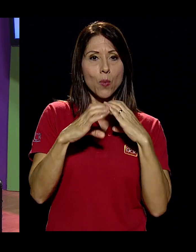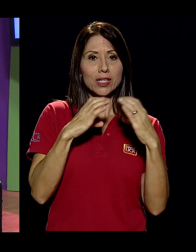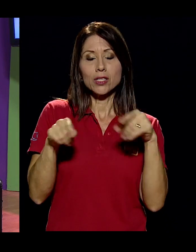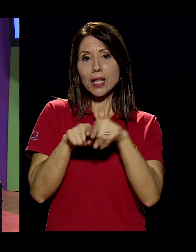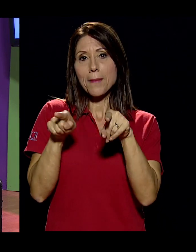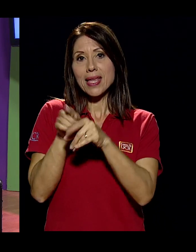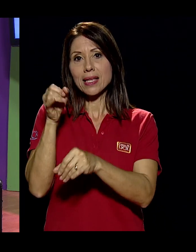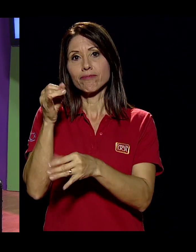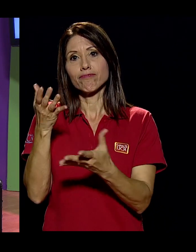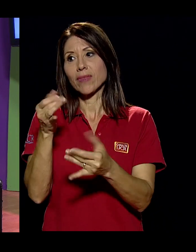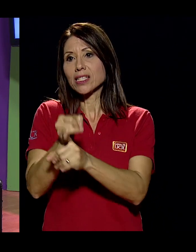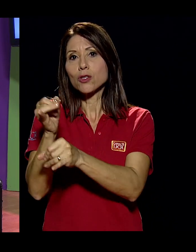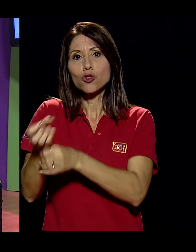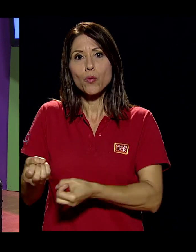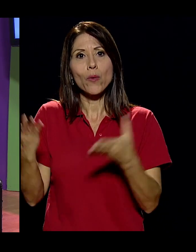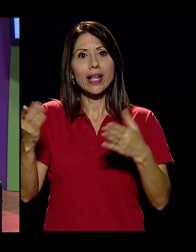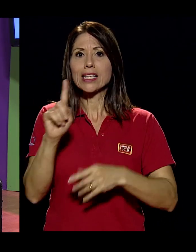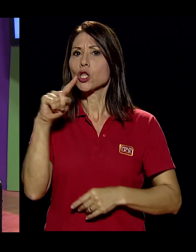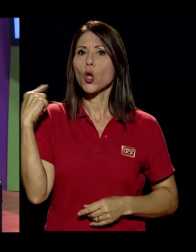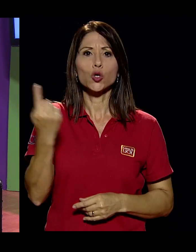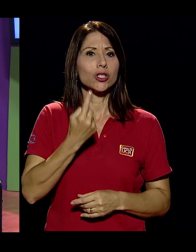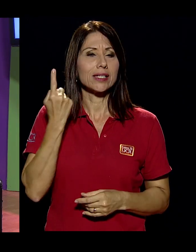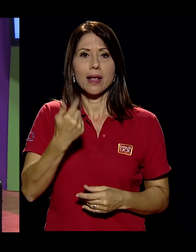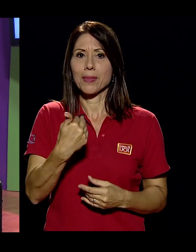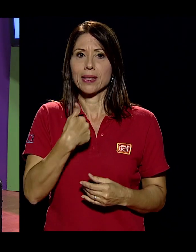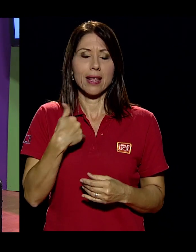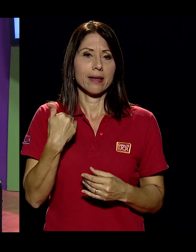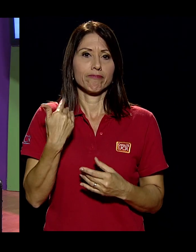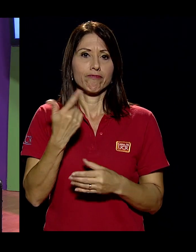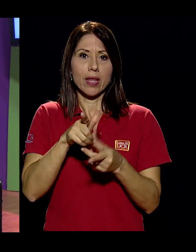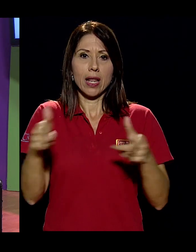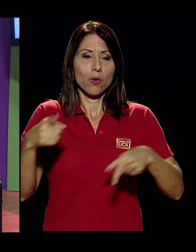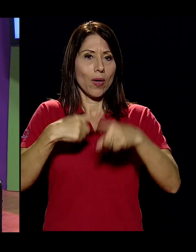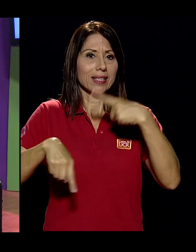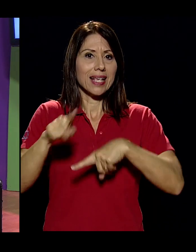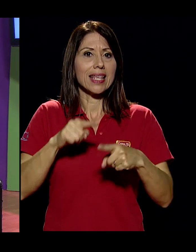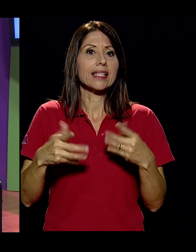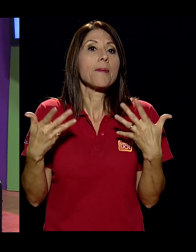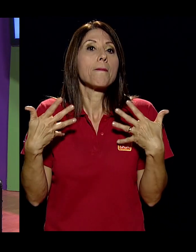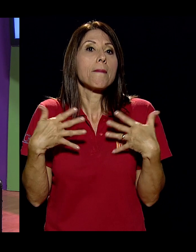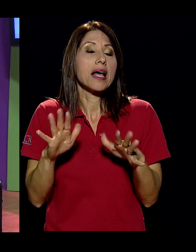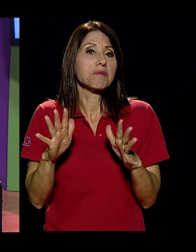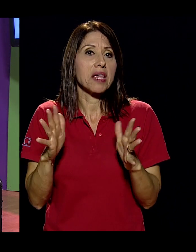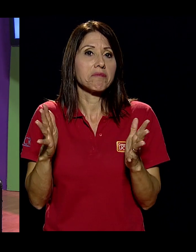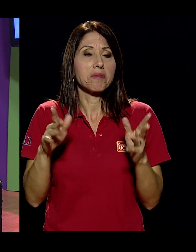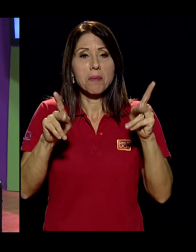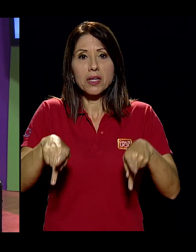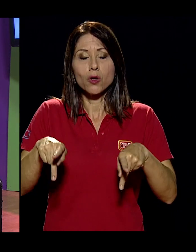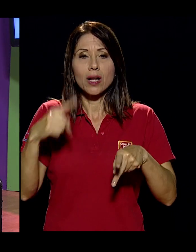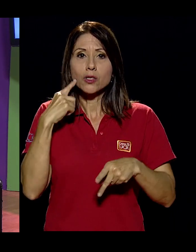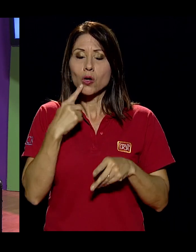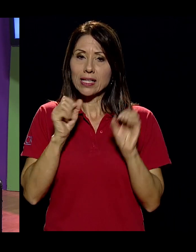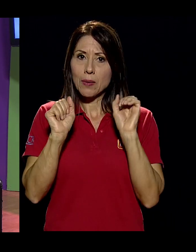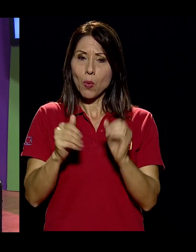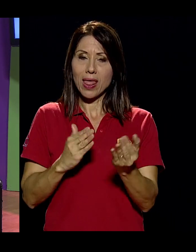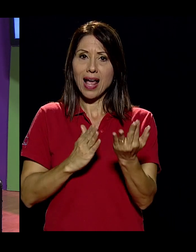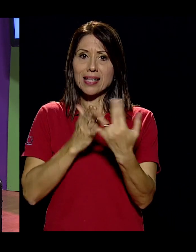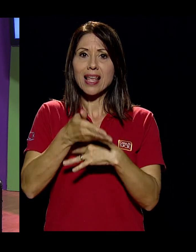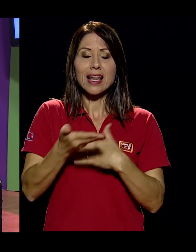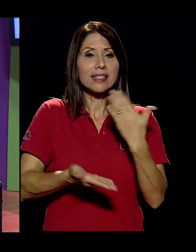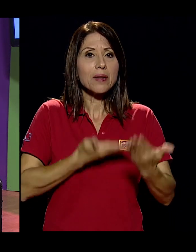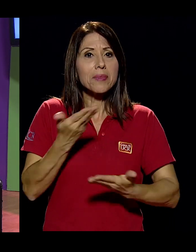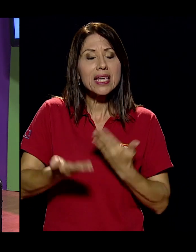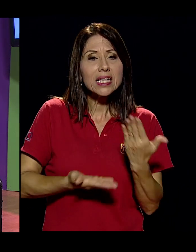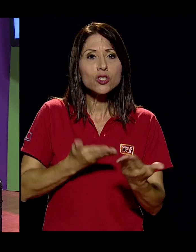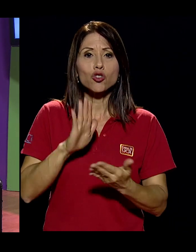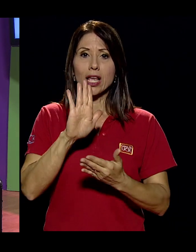en las instituciones públicas. No siempre se cuenta con lengua de señas, más bien es la menor de los casos donde las personas sordas pueden